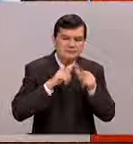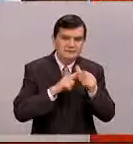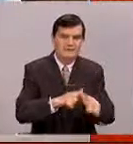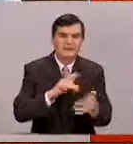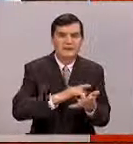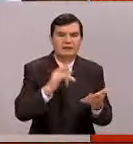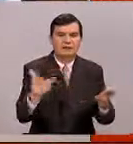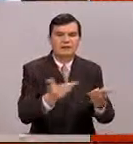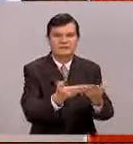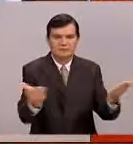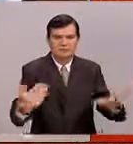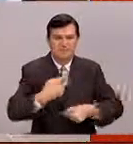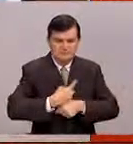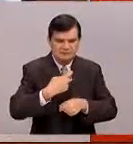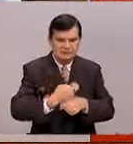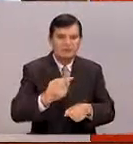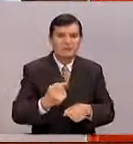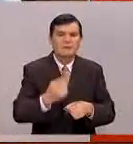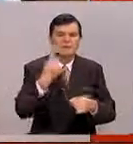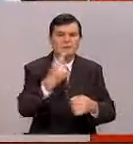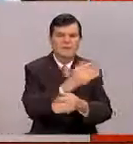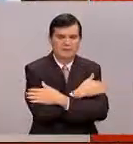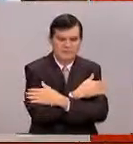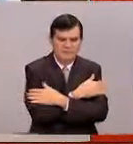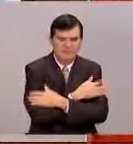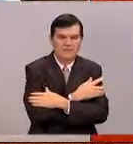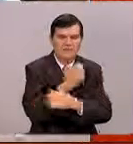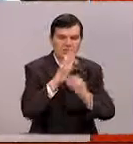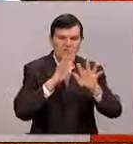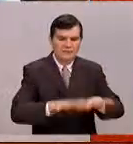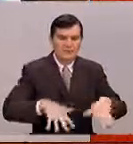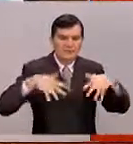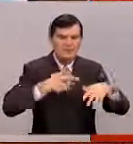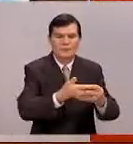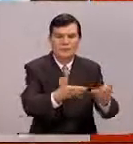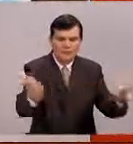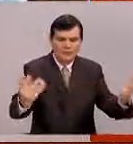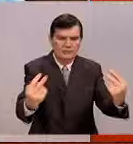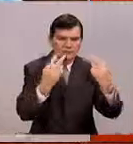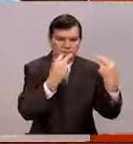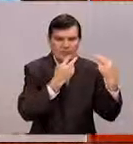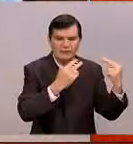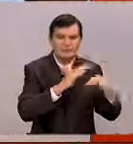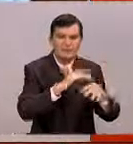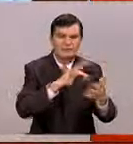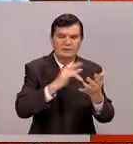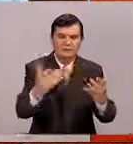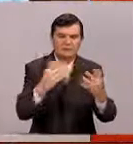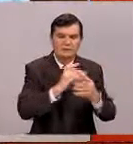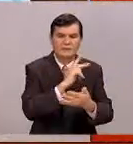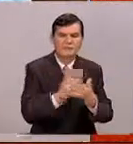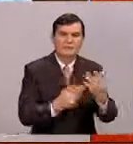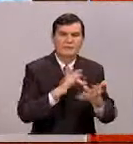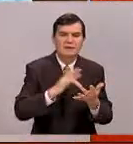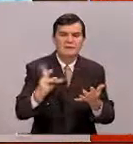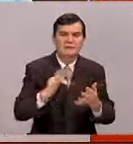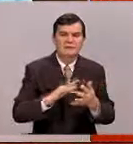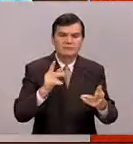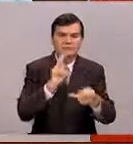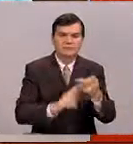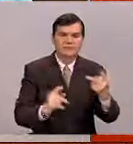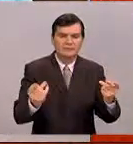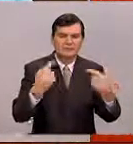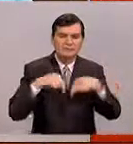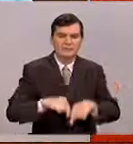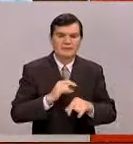No, muchas gracias por la invitación. Al un abrazo a este auditorio y a ustedes en particular. Felicidades por su programa. Muchas gracias. Vamos a un